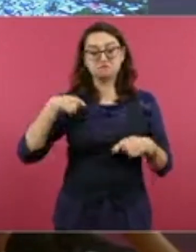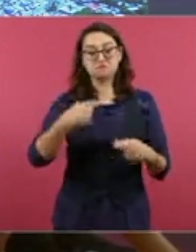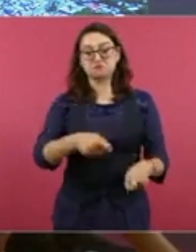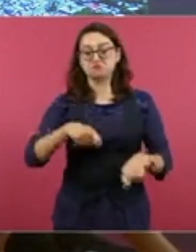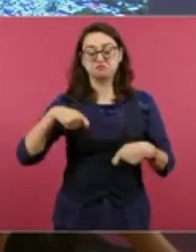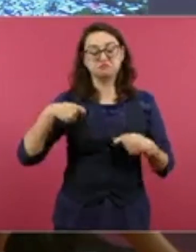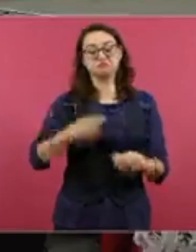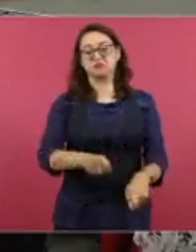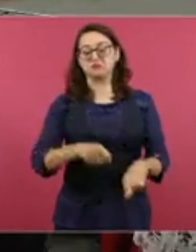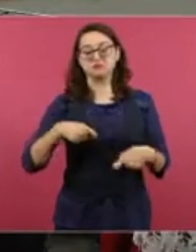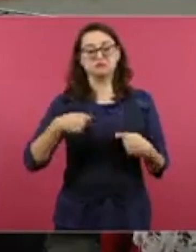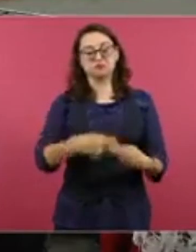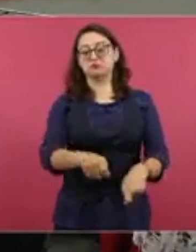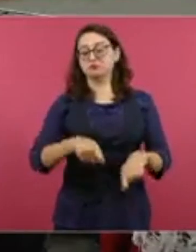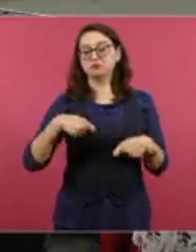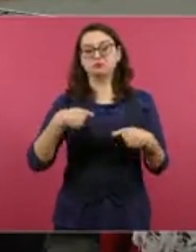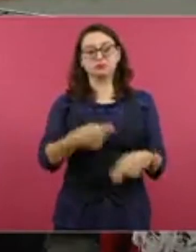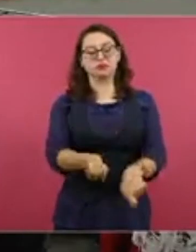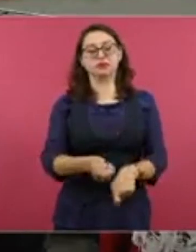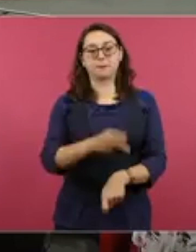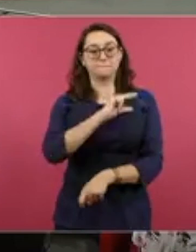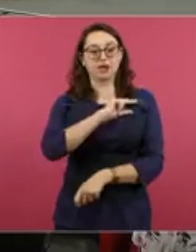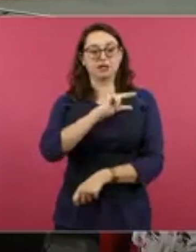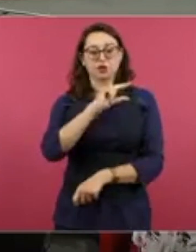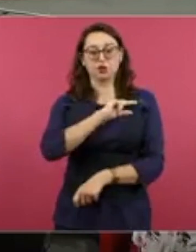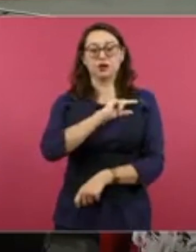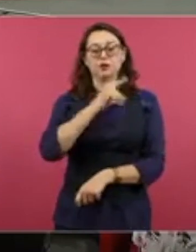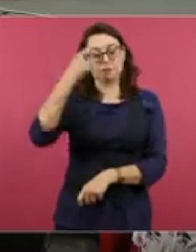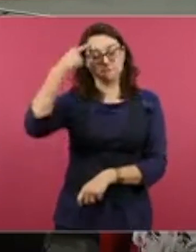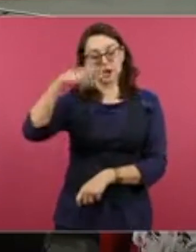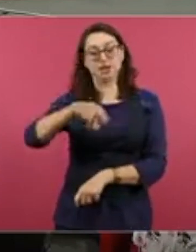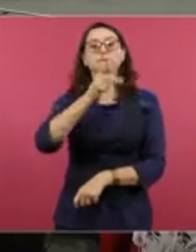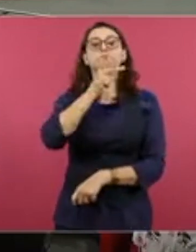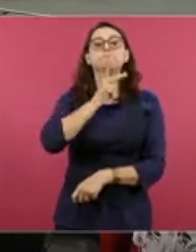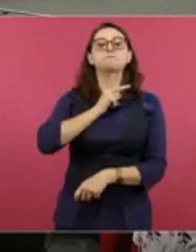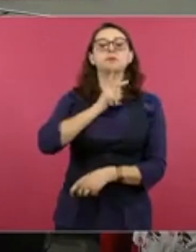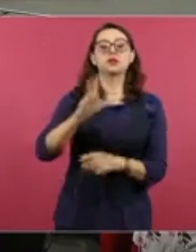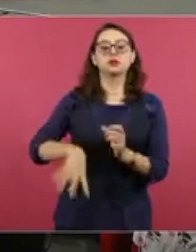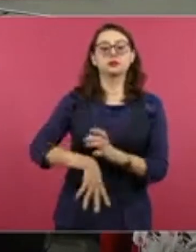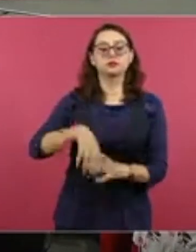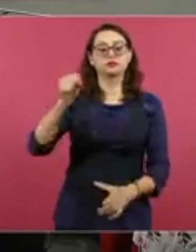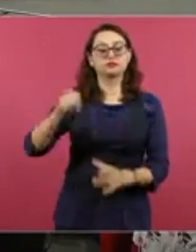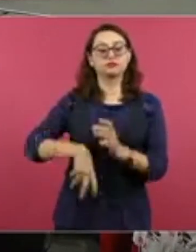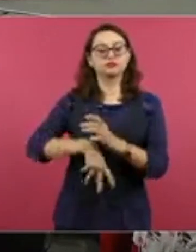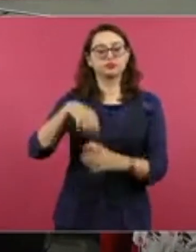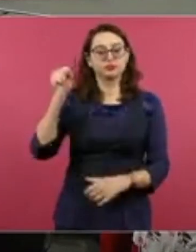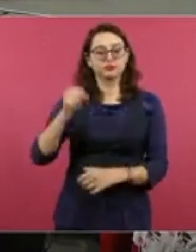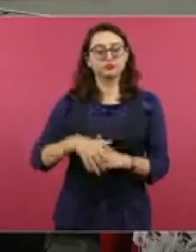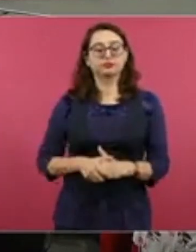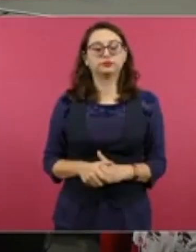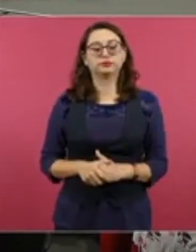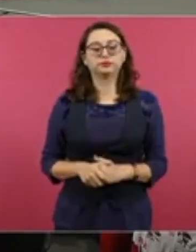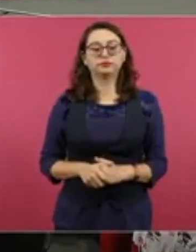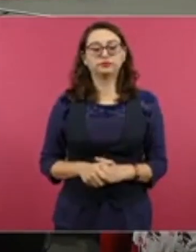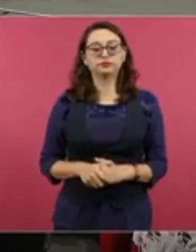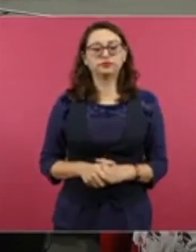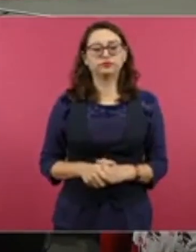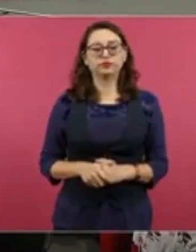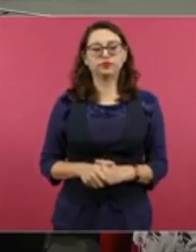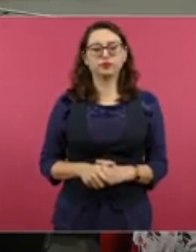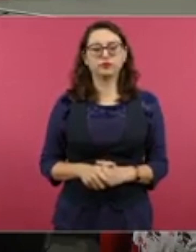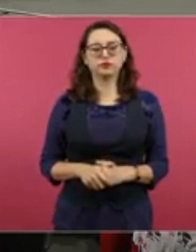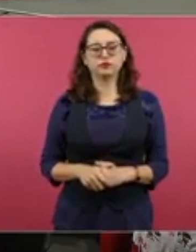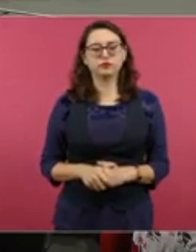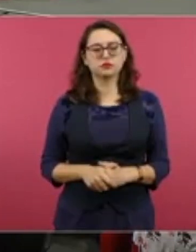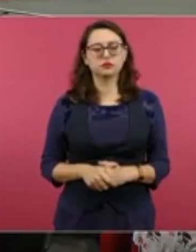millones de hectáreas para la explotación petrolera. Entonces, no, regrésala.